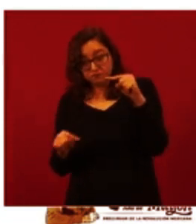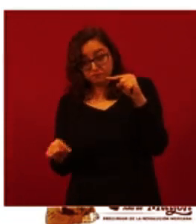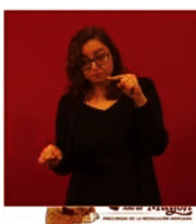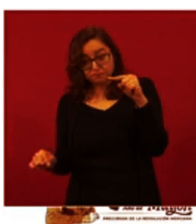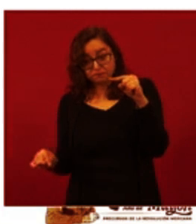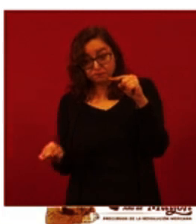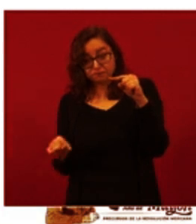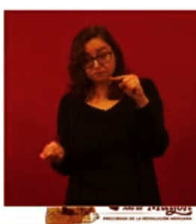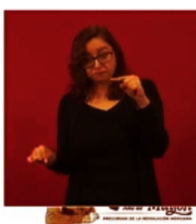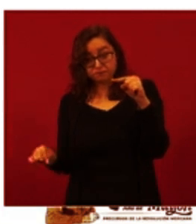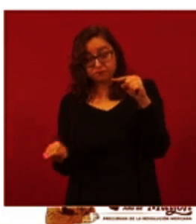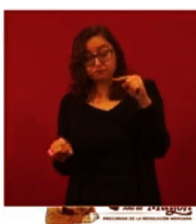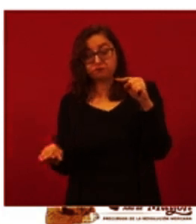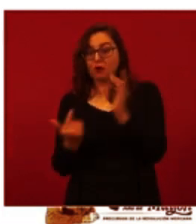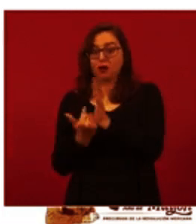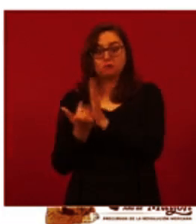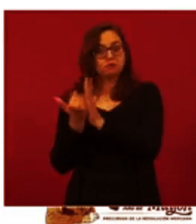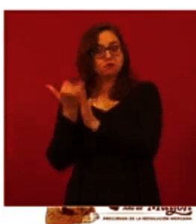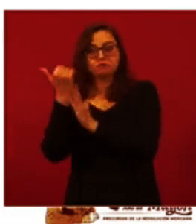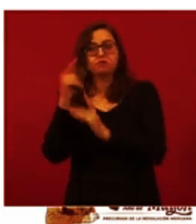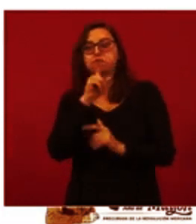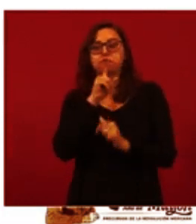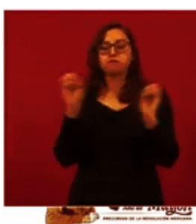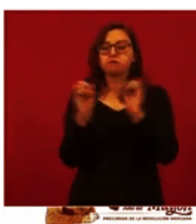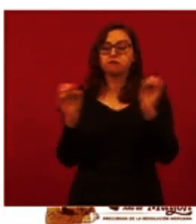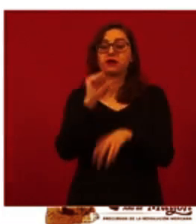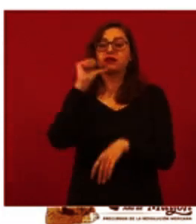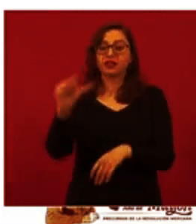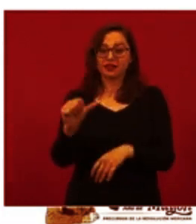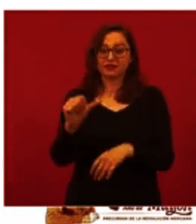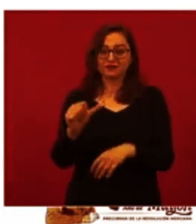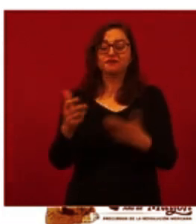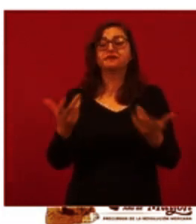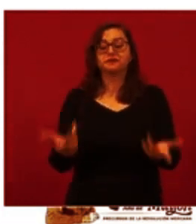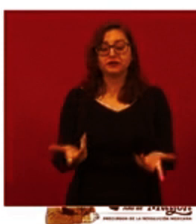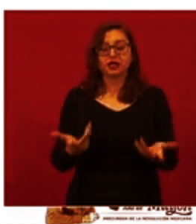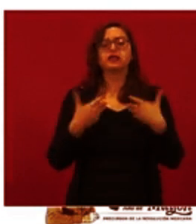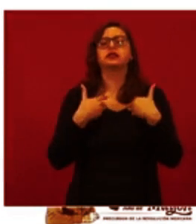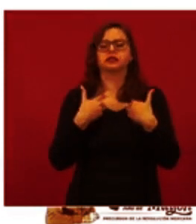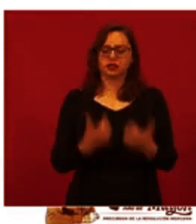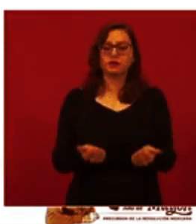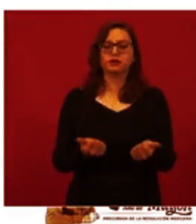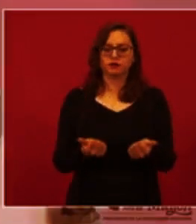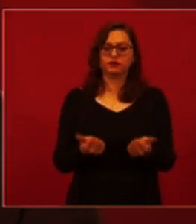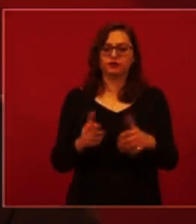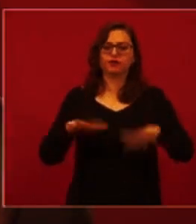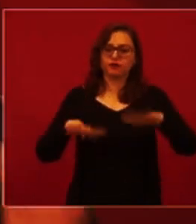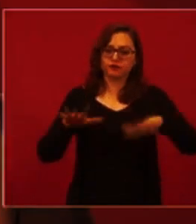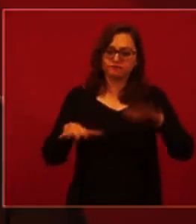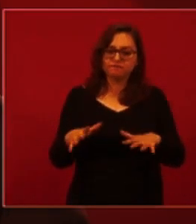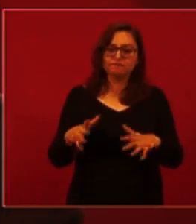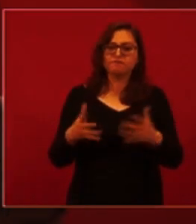curva, las defunciones no han aumentado. Aún cuando estamos conscientes que las defunciones tienen un desfase y se